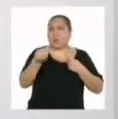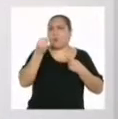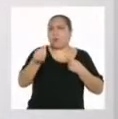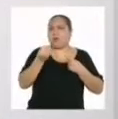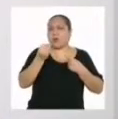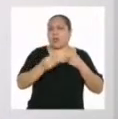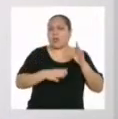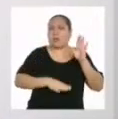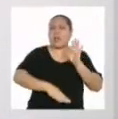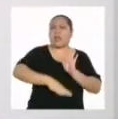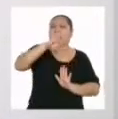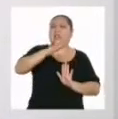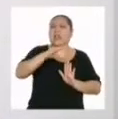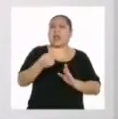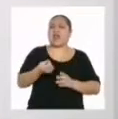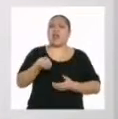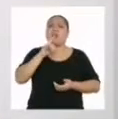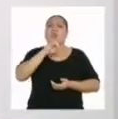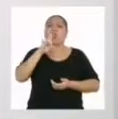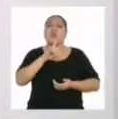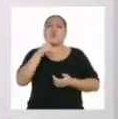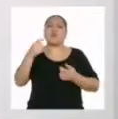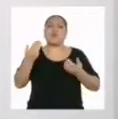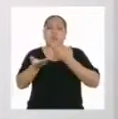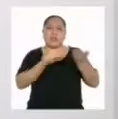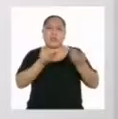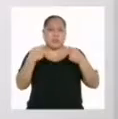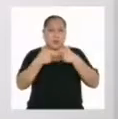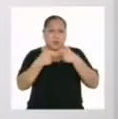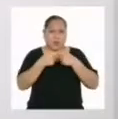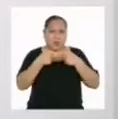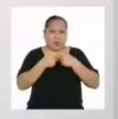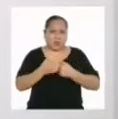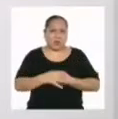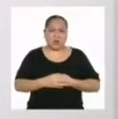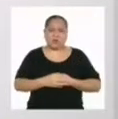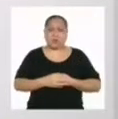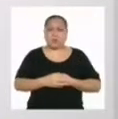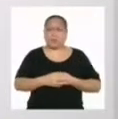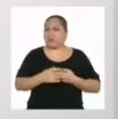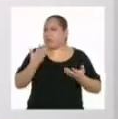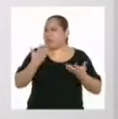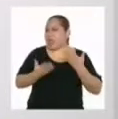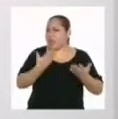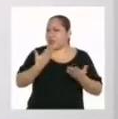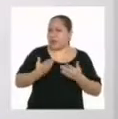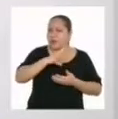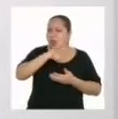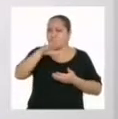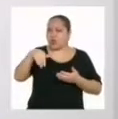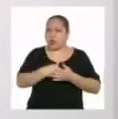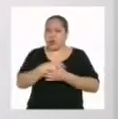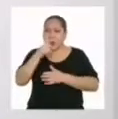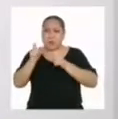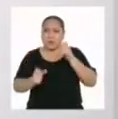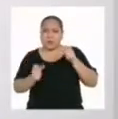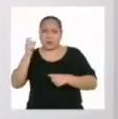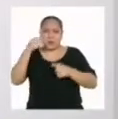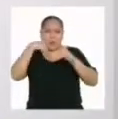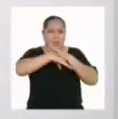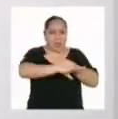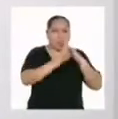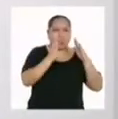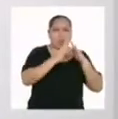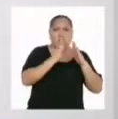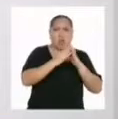deben las alzas en el costo del servicio eléctrico? ¿Será tal vez porque todas y todos estamos en